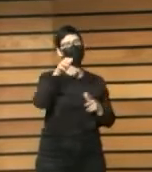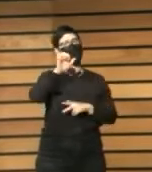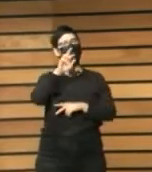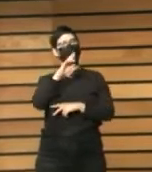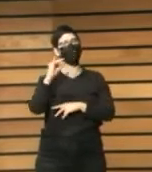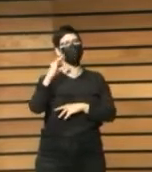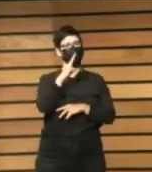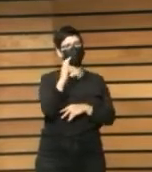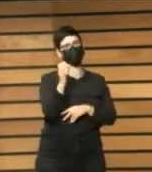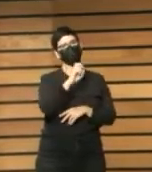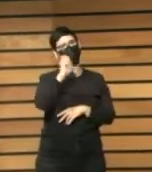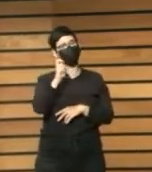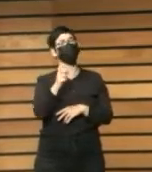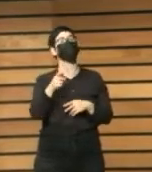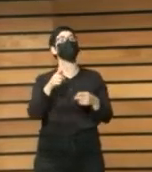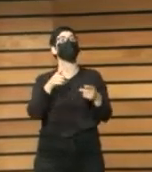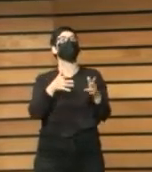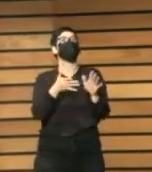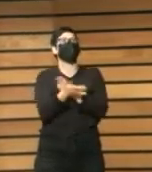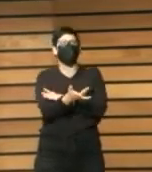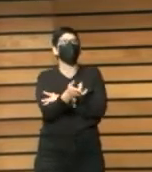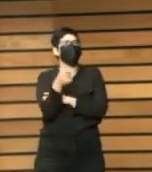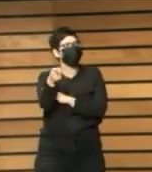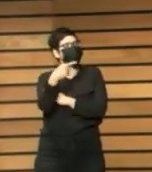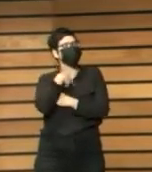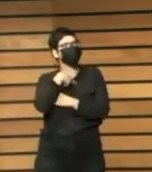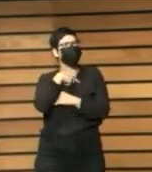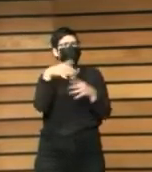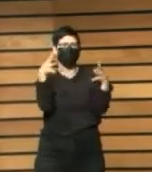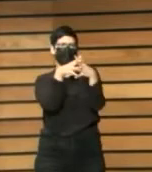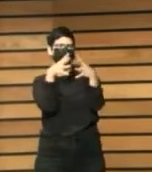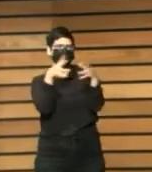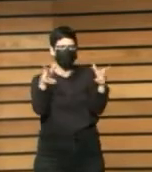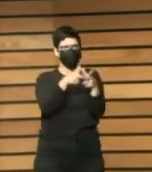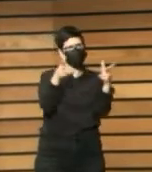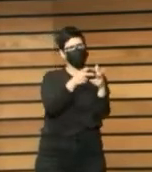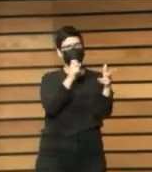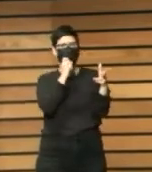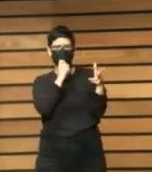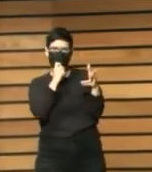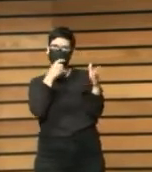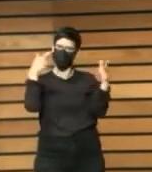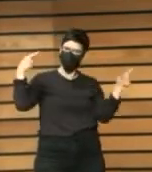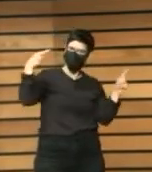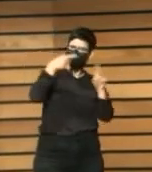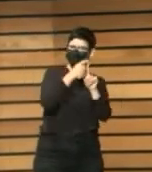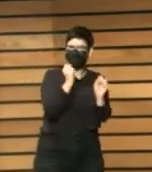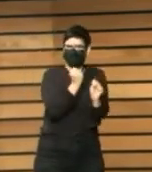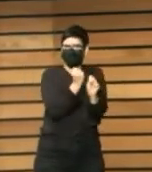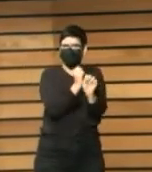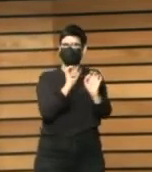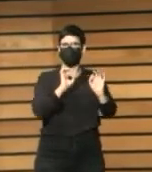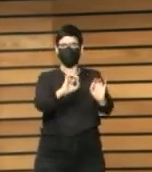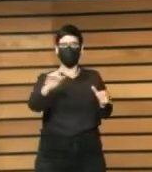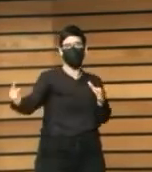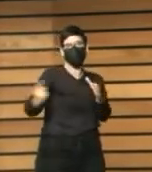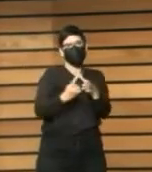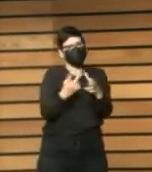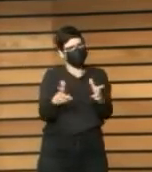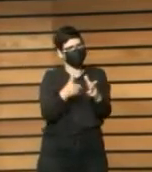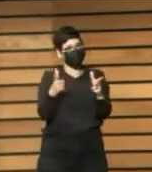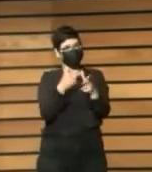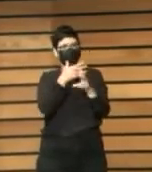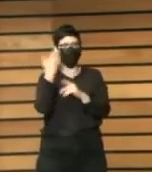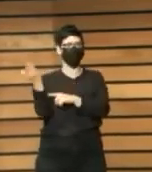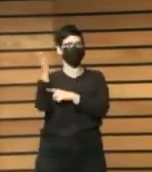de la infraestructura social para abordar todos los temas de inclusión social etcétera pone como ejemplo estrella justamente